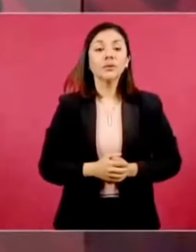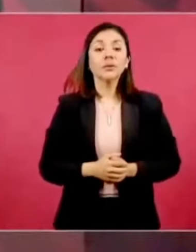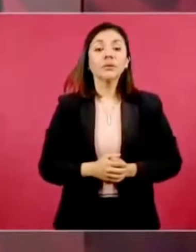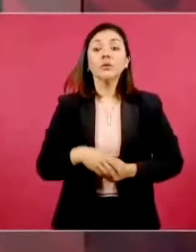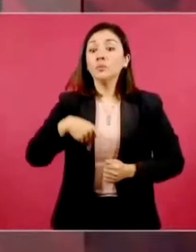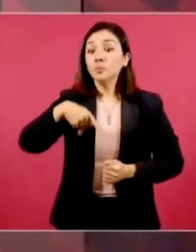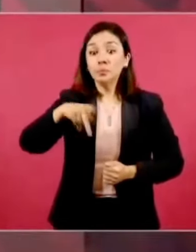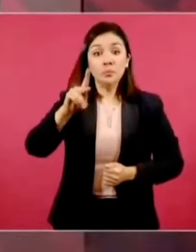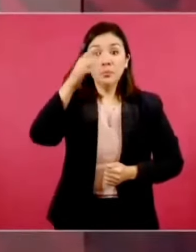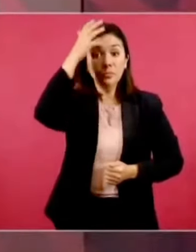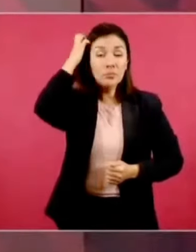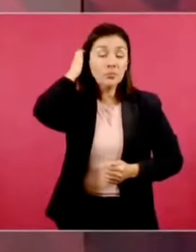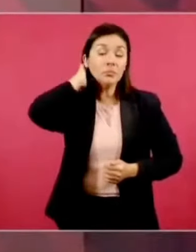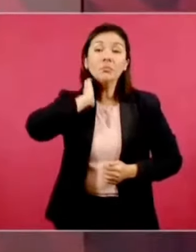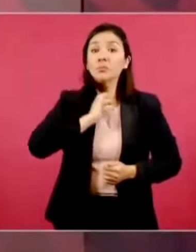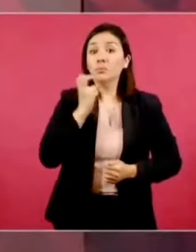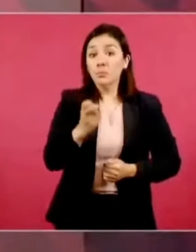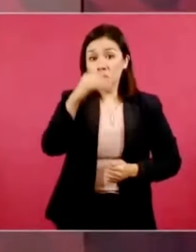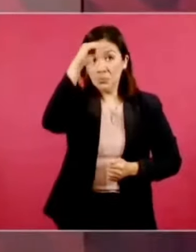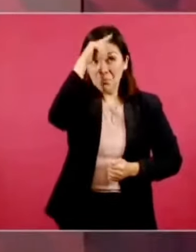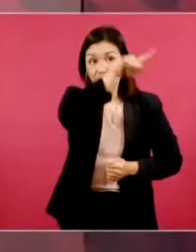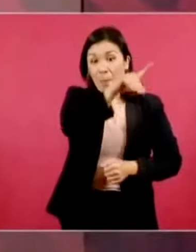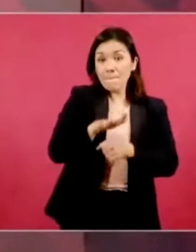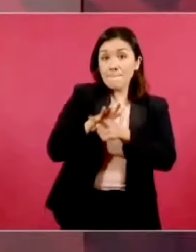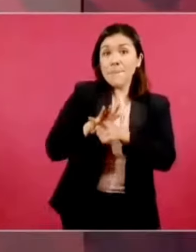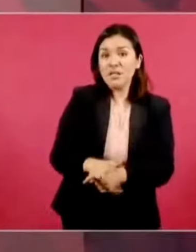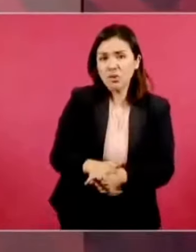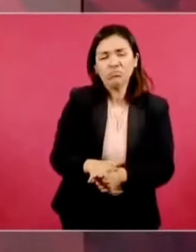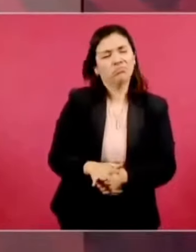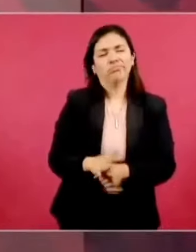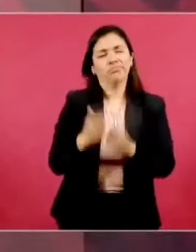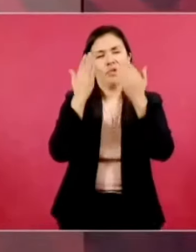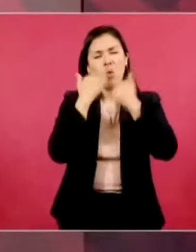no hay presiones y además no las aceptamos.